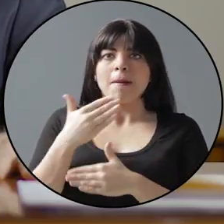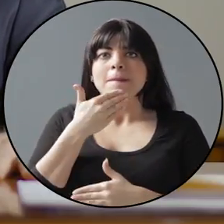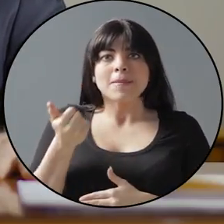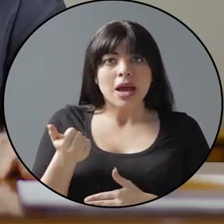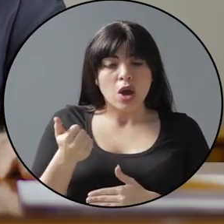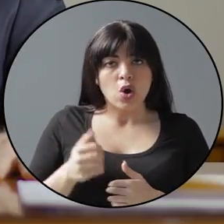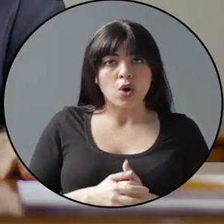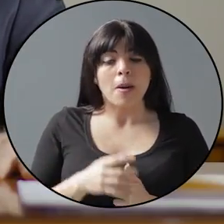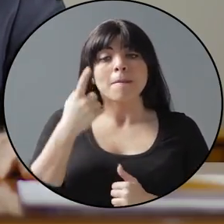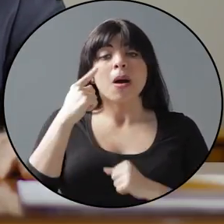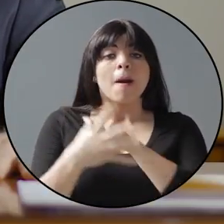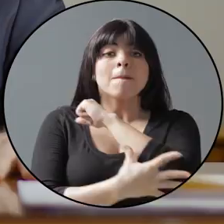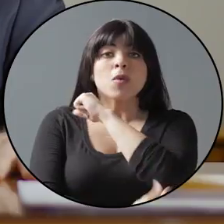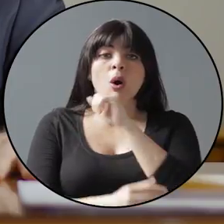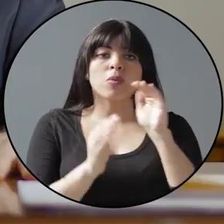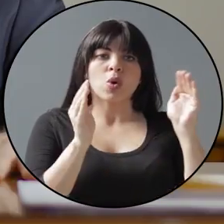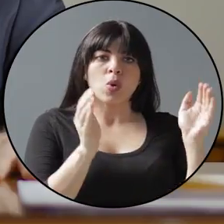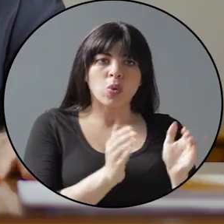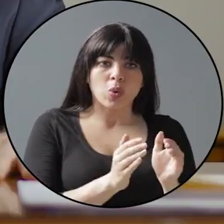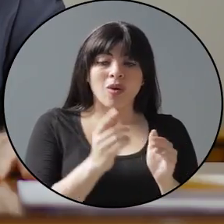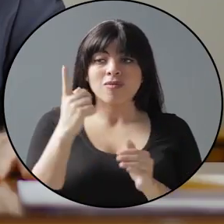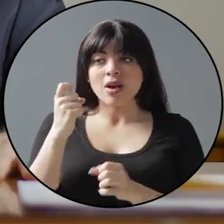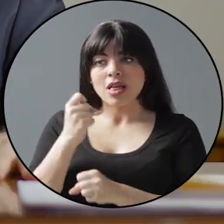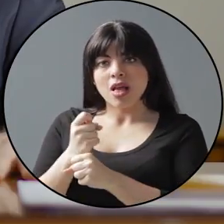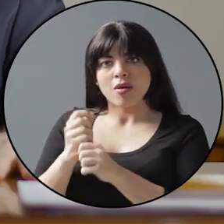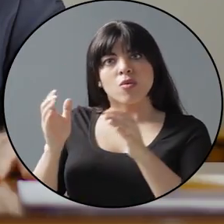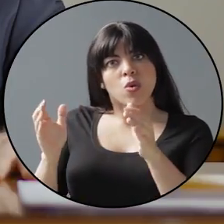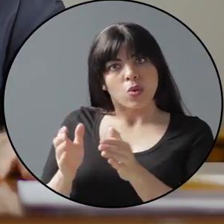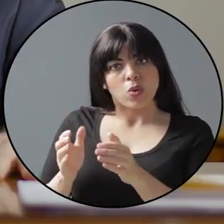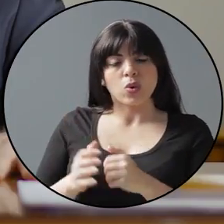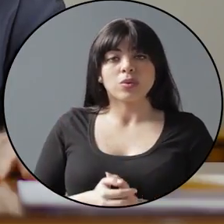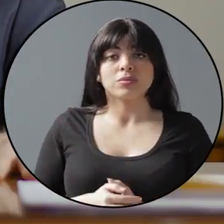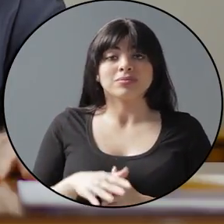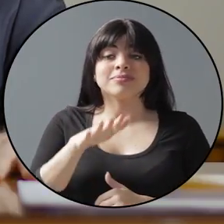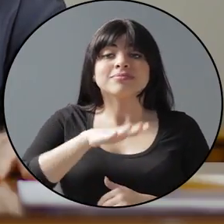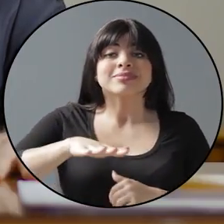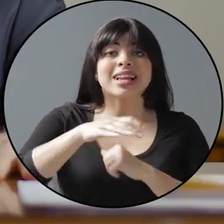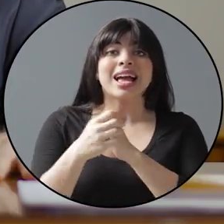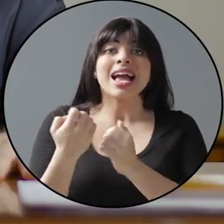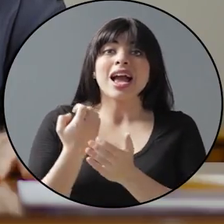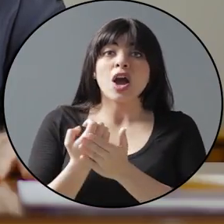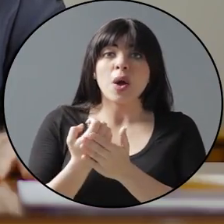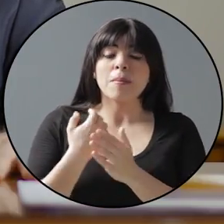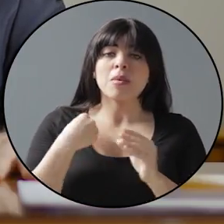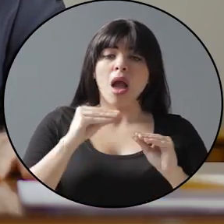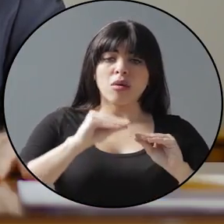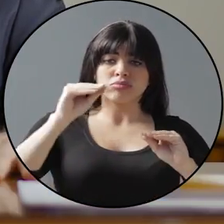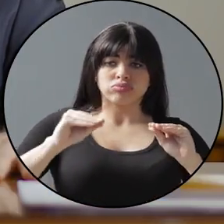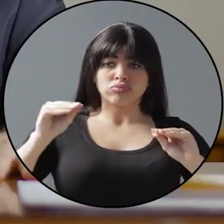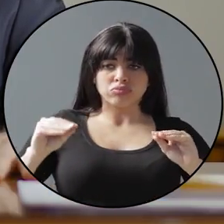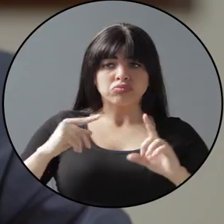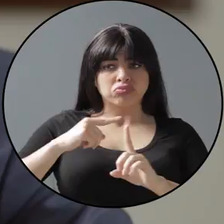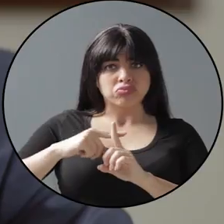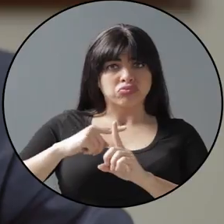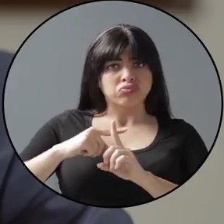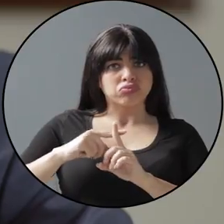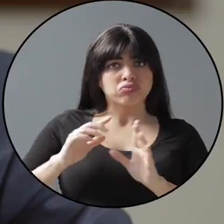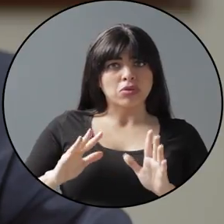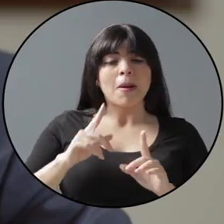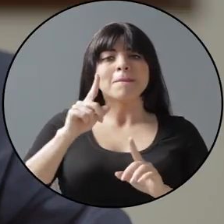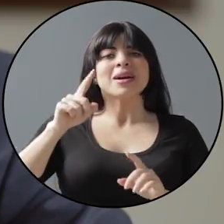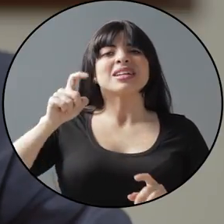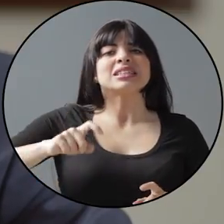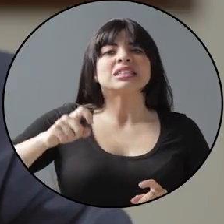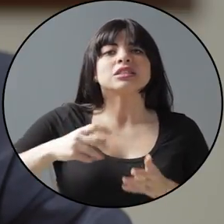y así disminuir la pobreza y la falta de empleo. Esta economía tiene indicadores favorables, pero